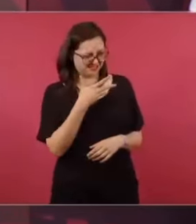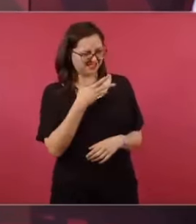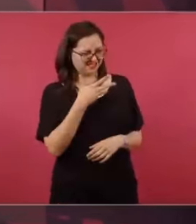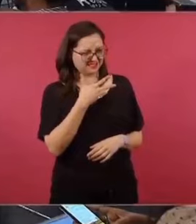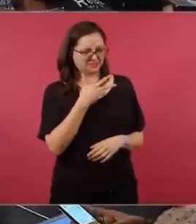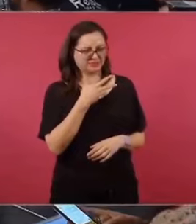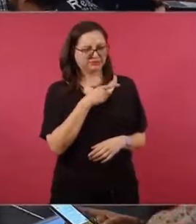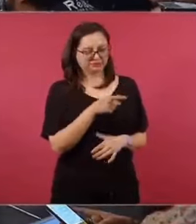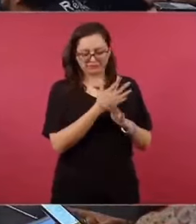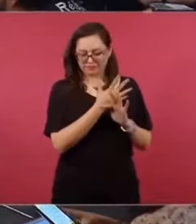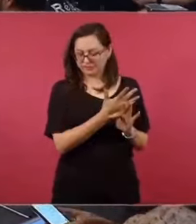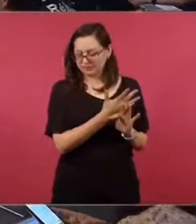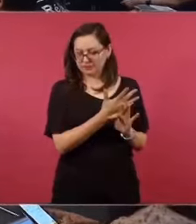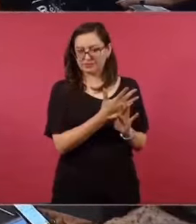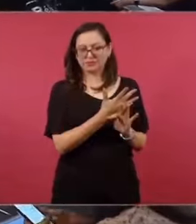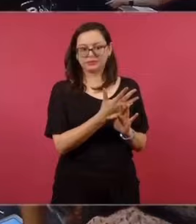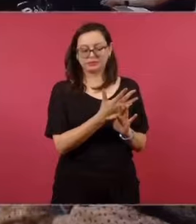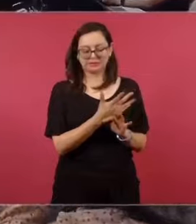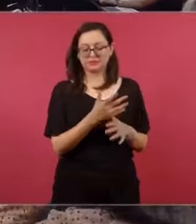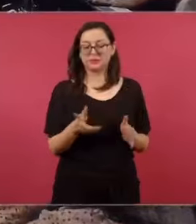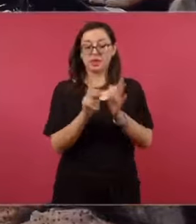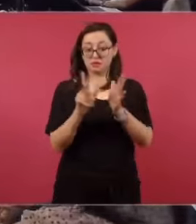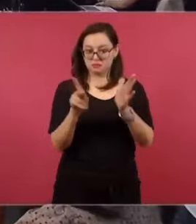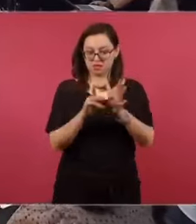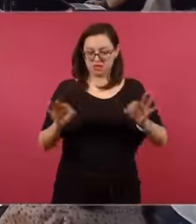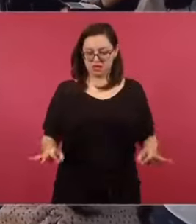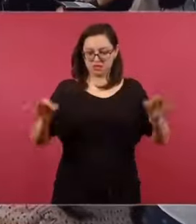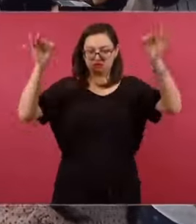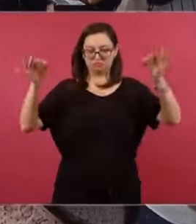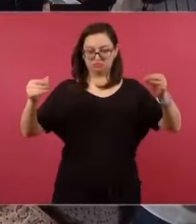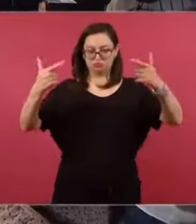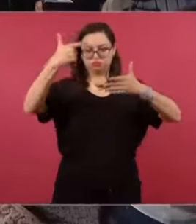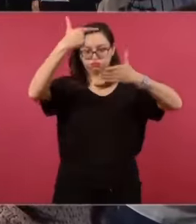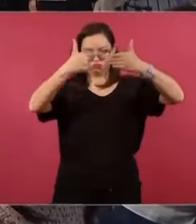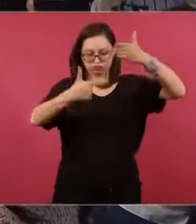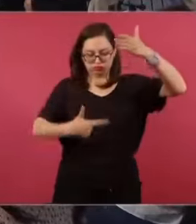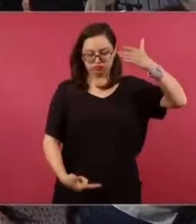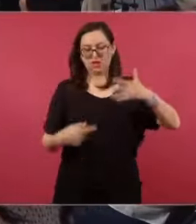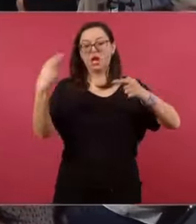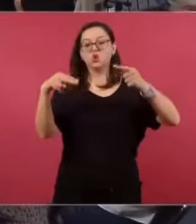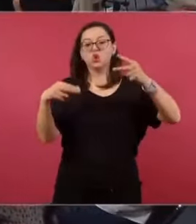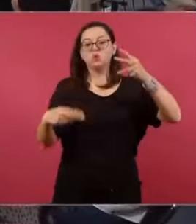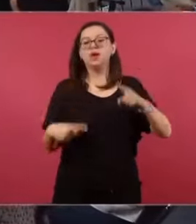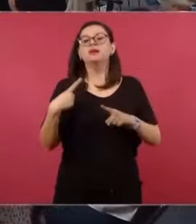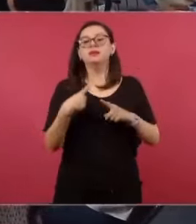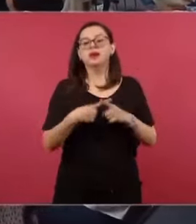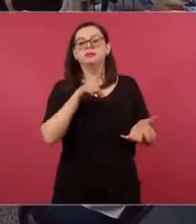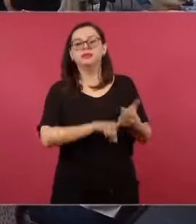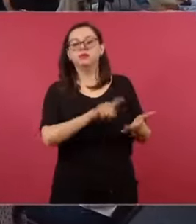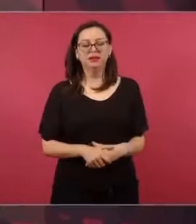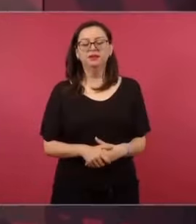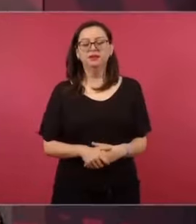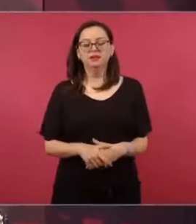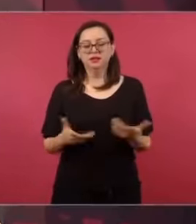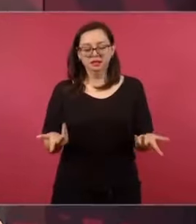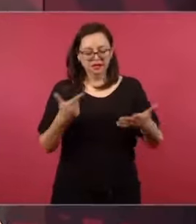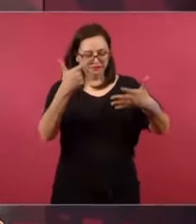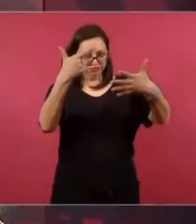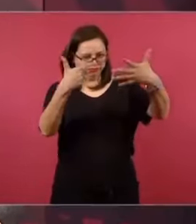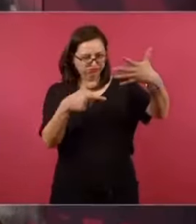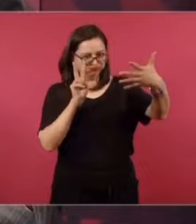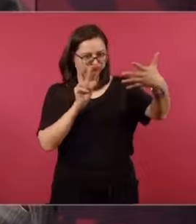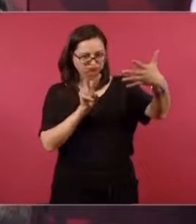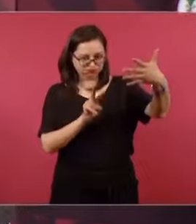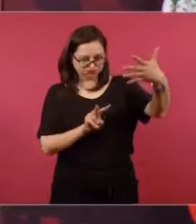pone una plana, nuestros escritores, a ver si encuentras una plana, los escritores del Universal. Y van a encontrar,